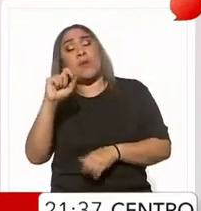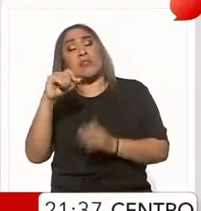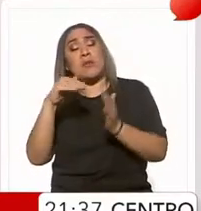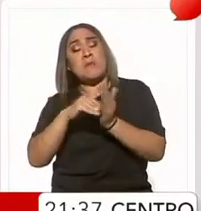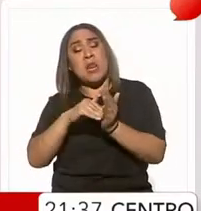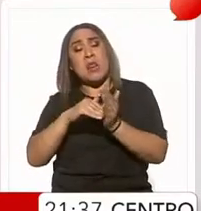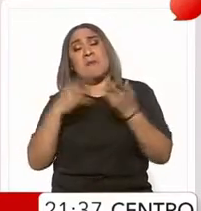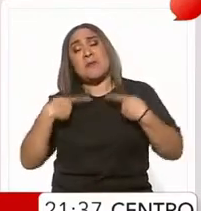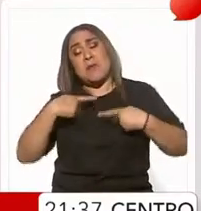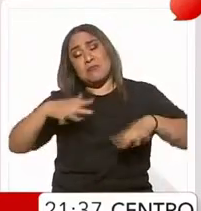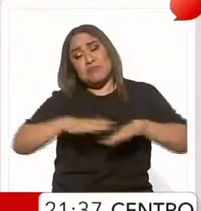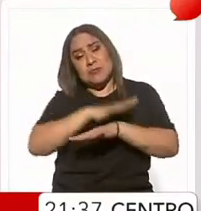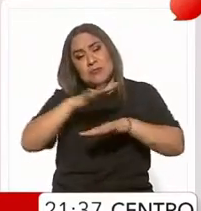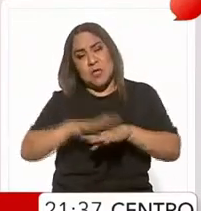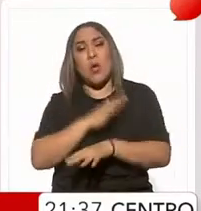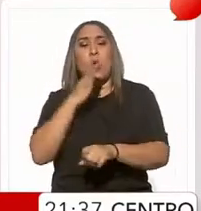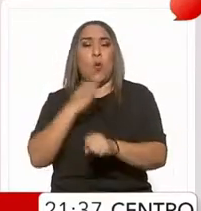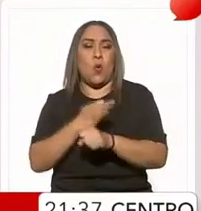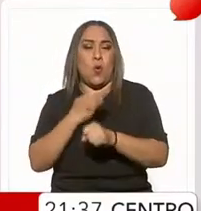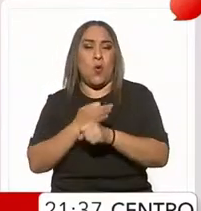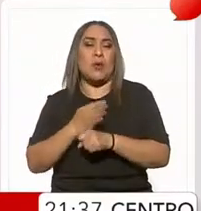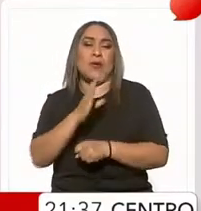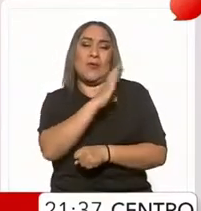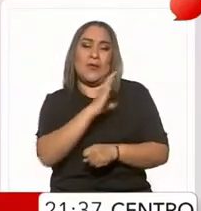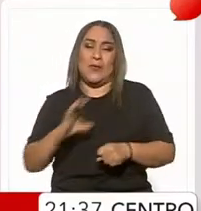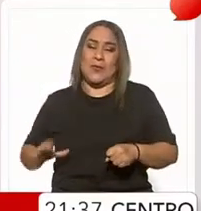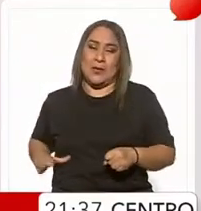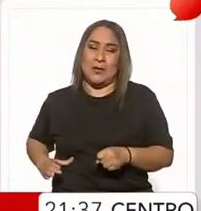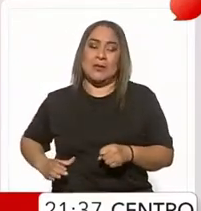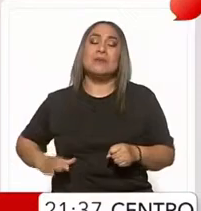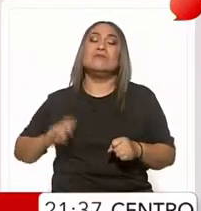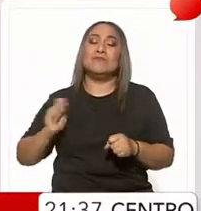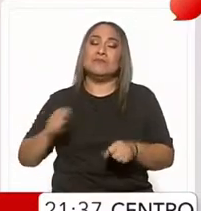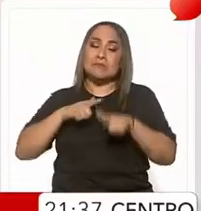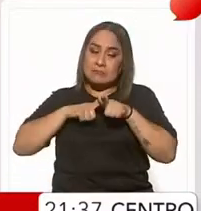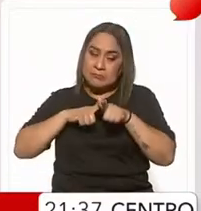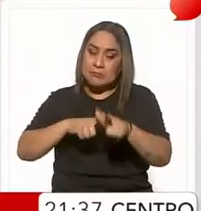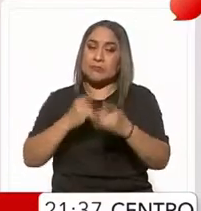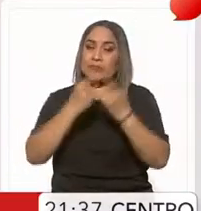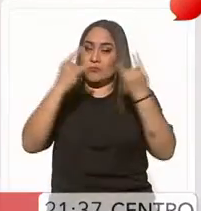Vamos a empezar con la candidata de la coalición Sigamos Haciendo Historia, Claudia Sheinbaum.